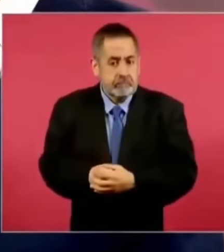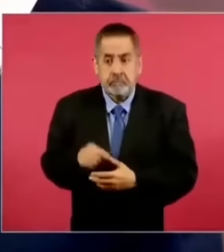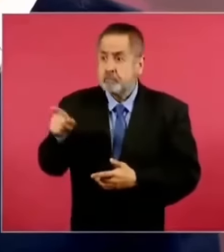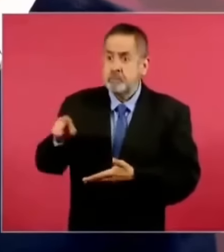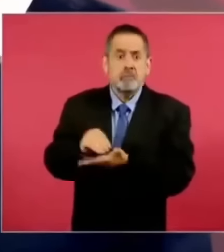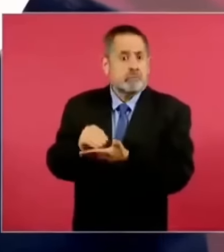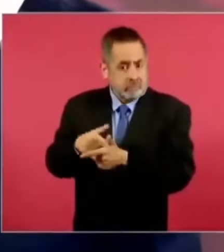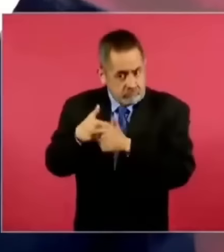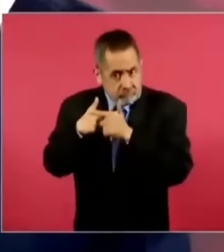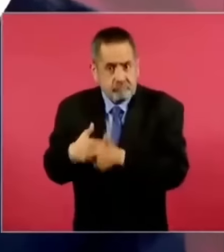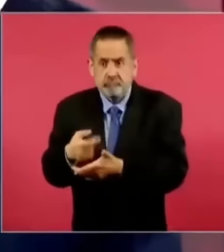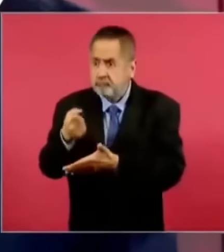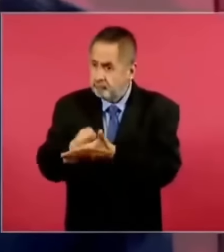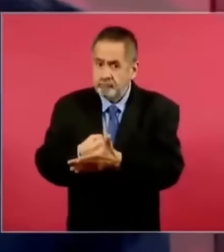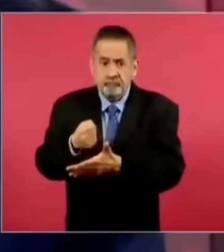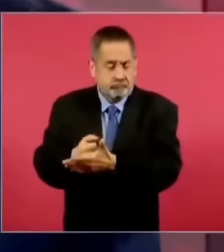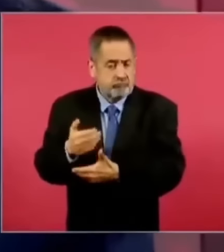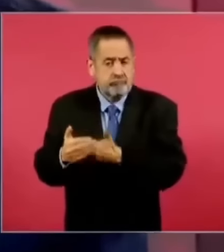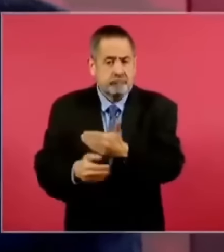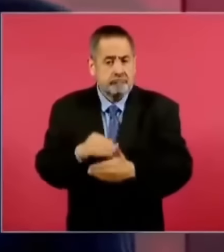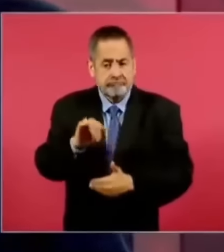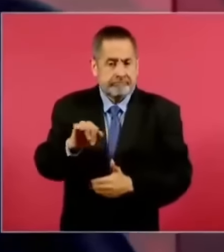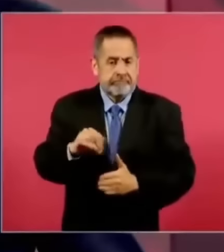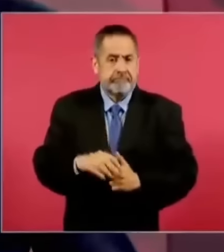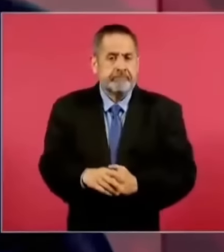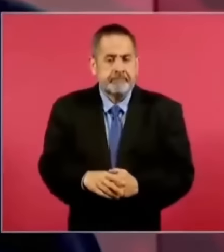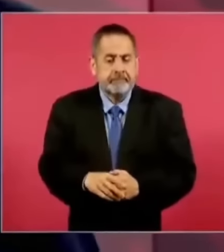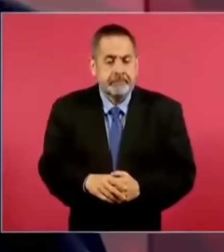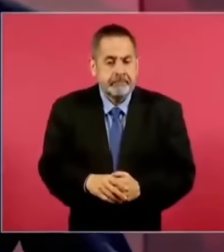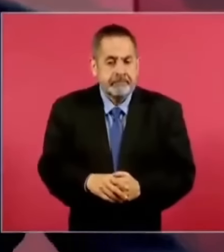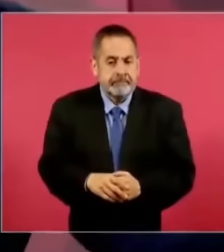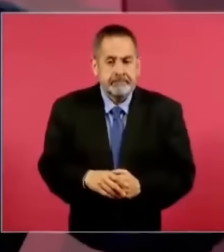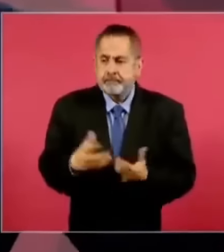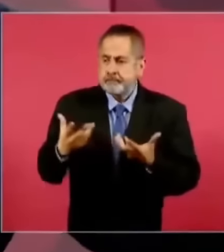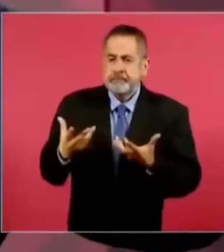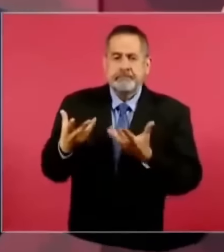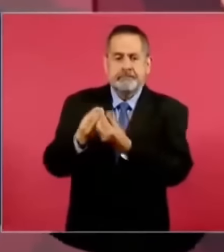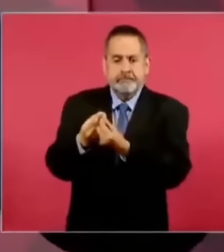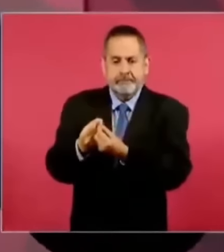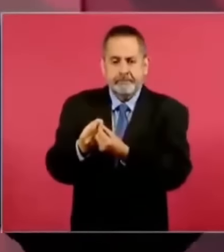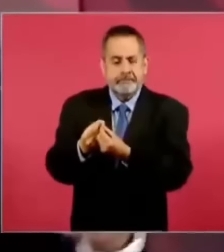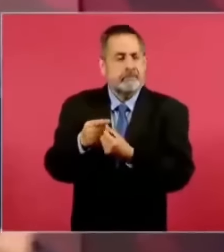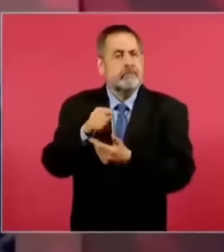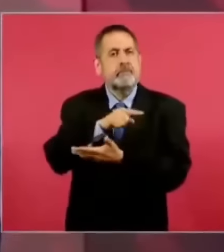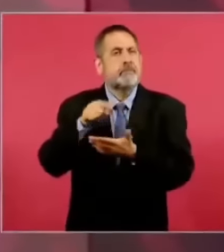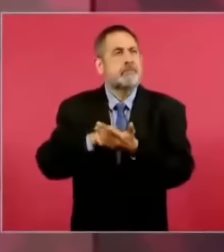Y nos reunimos en un teatro